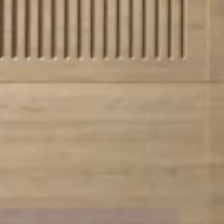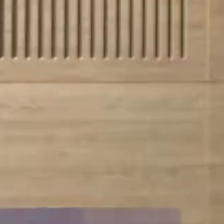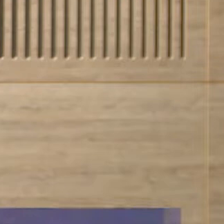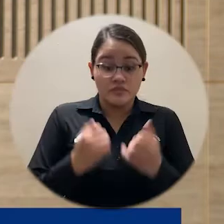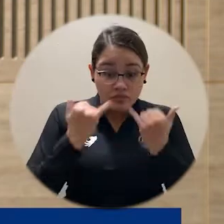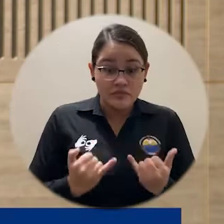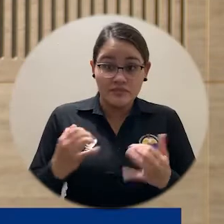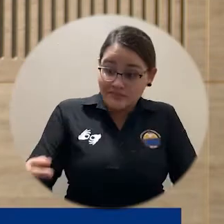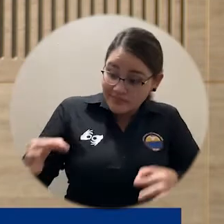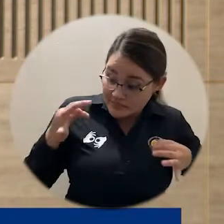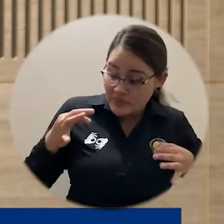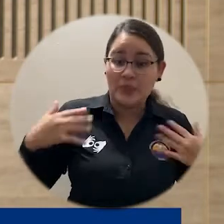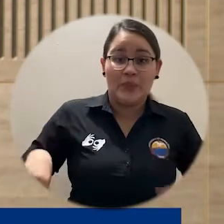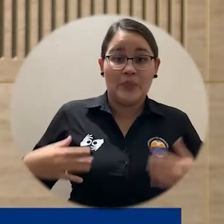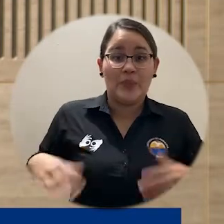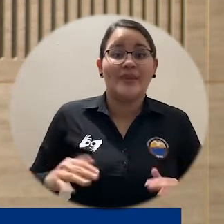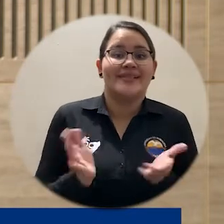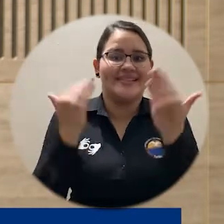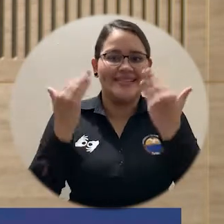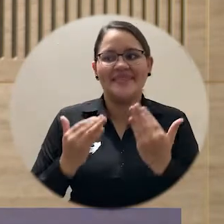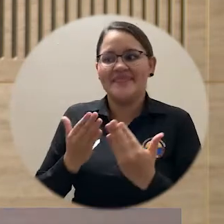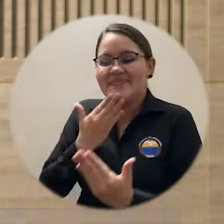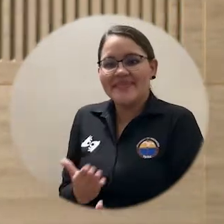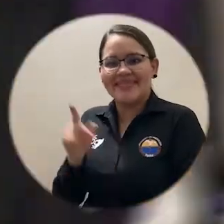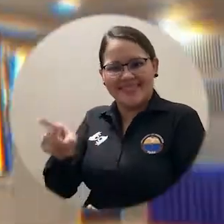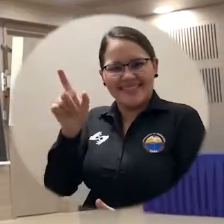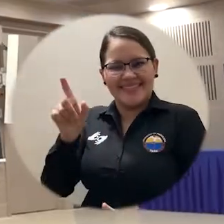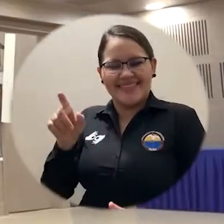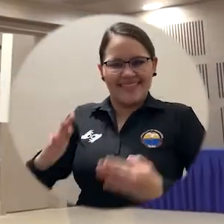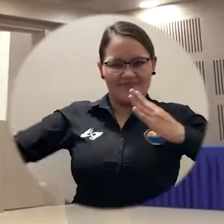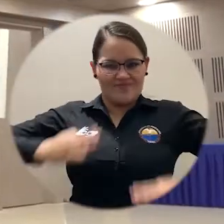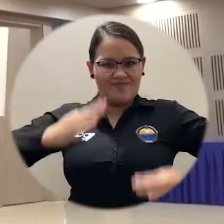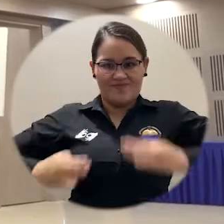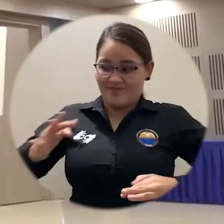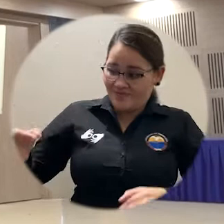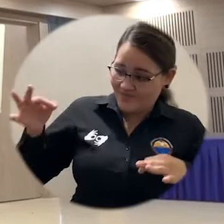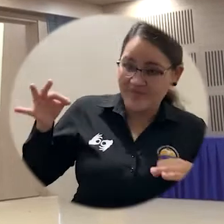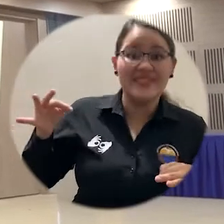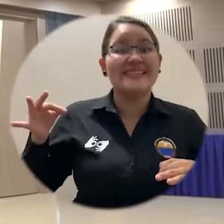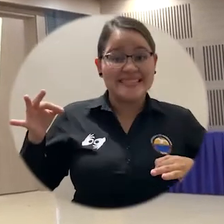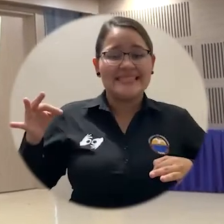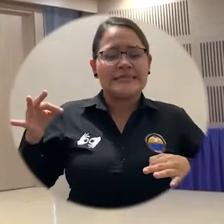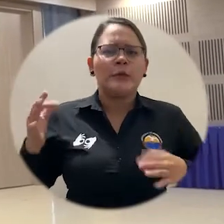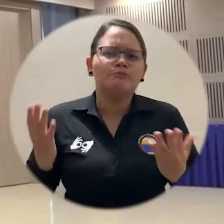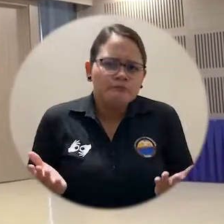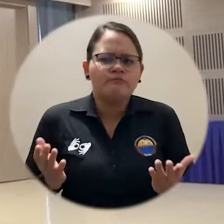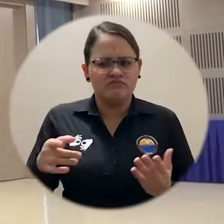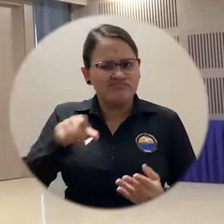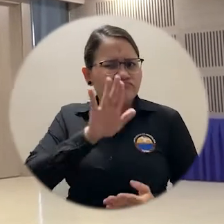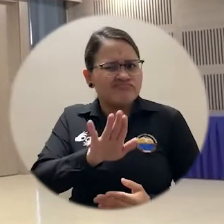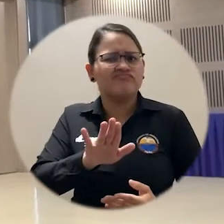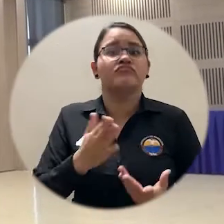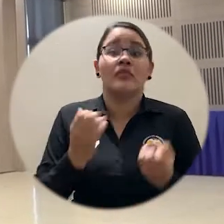Tal vez ese título que hoy reciben simbólicamente a través de LIDA ha llevado muchísimo esfuerzo de todo tipo, económico,